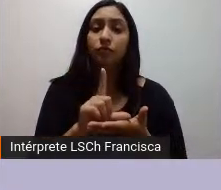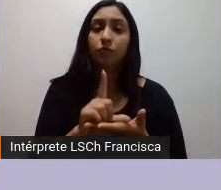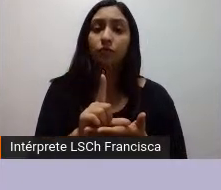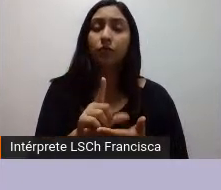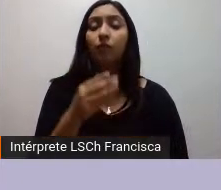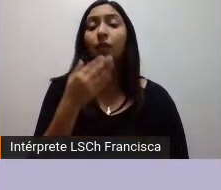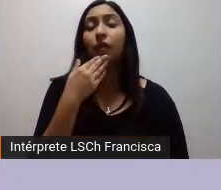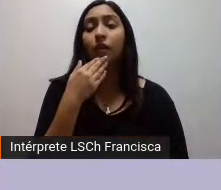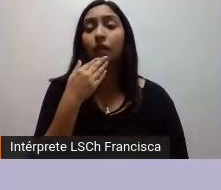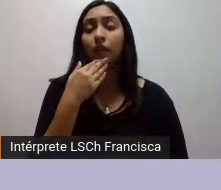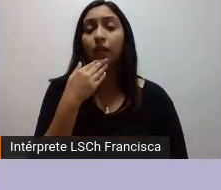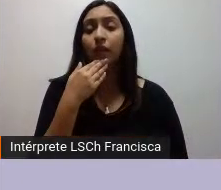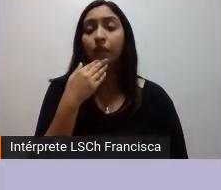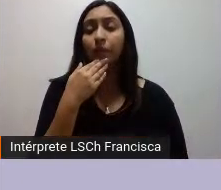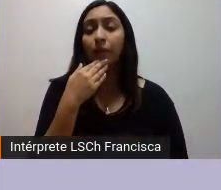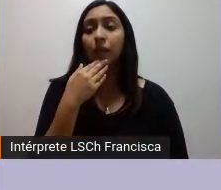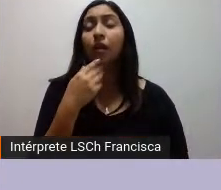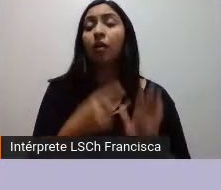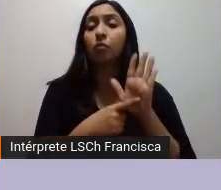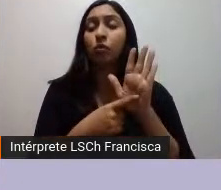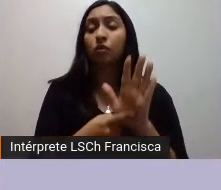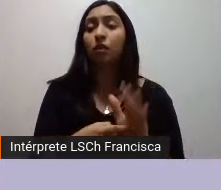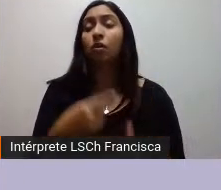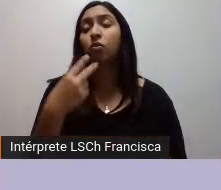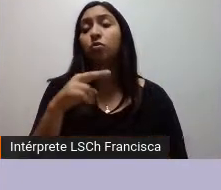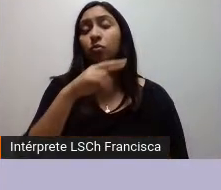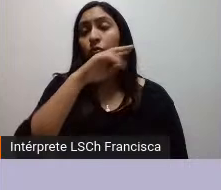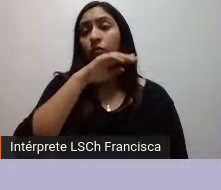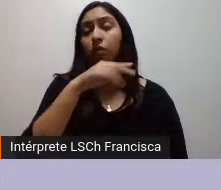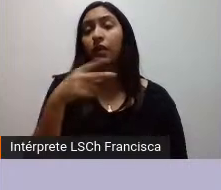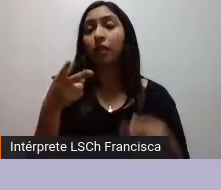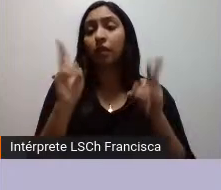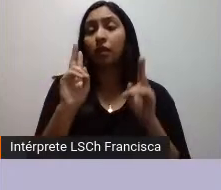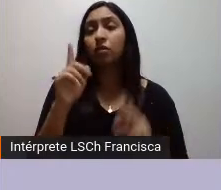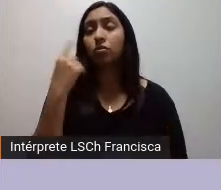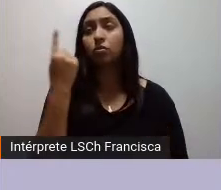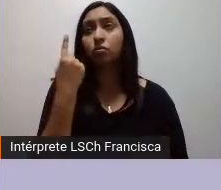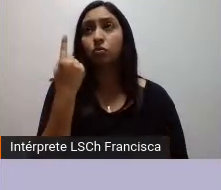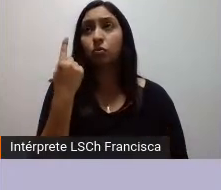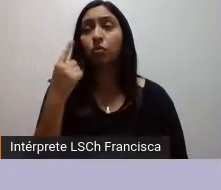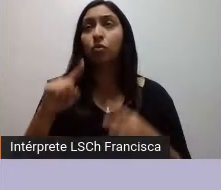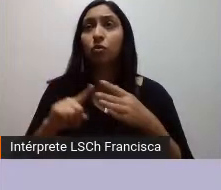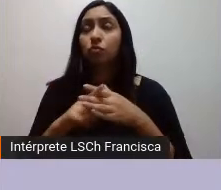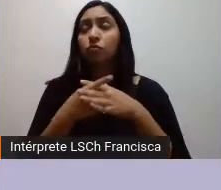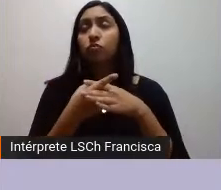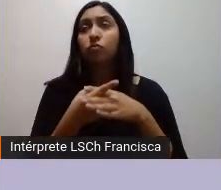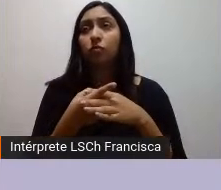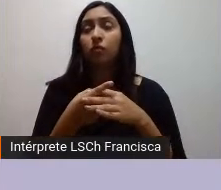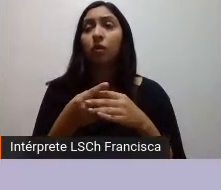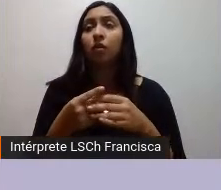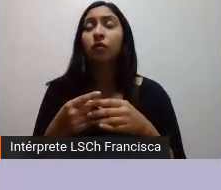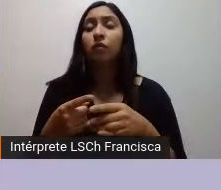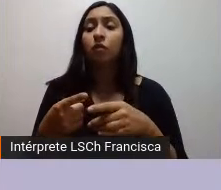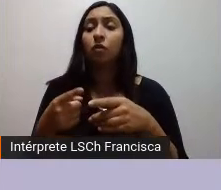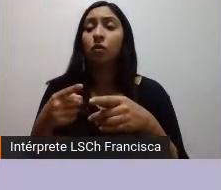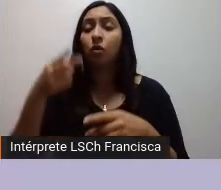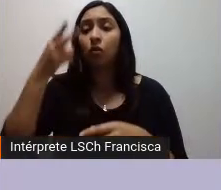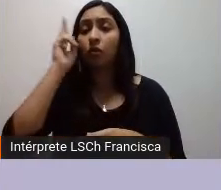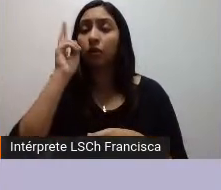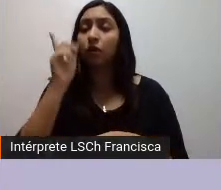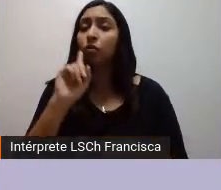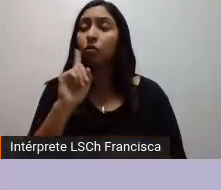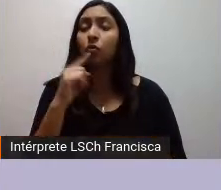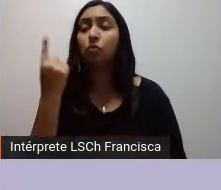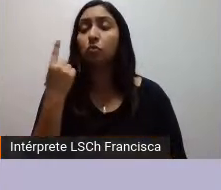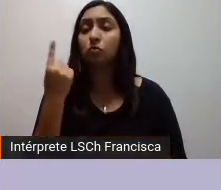los derechos no pensándolo solo por los pueblos originarios porque el concepto de interculturalidad es también con la sociedad no indígena y habla del